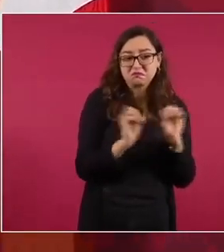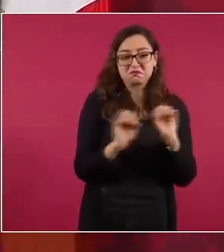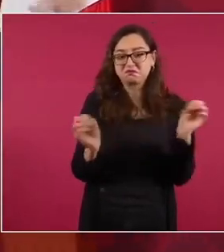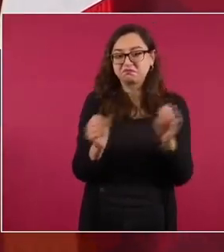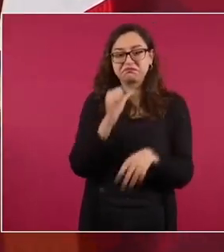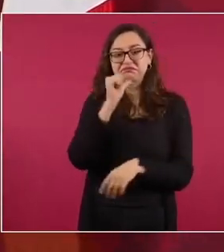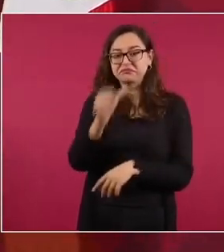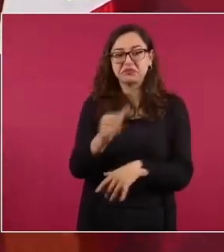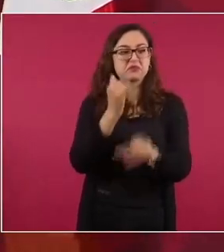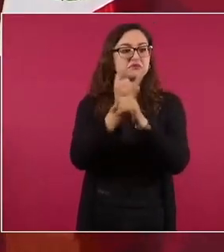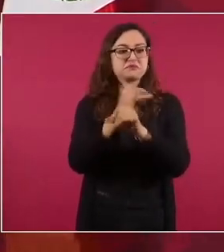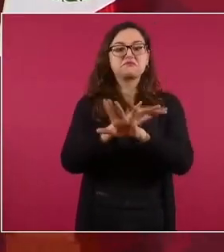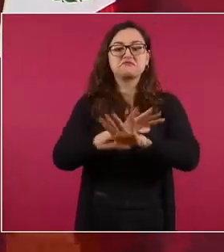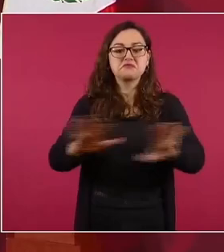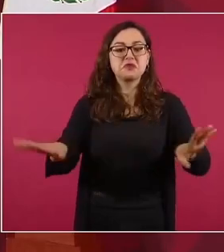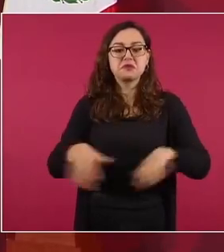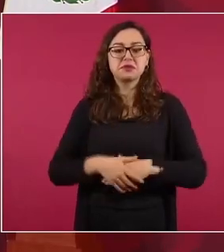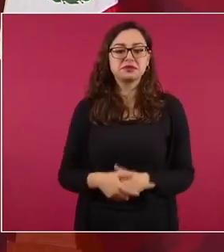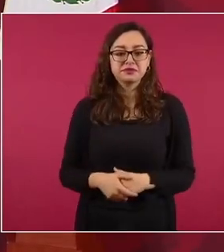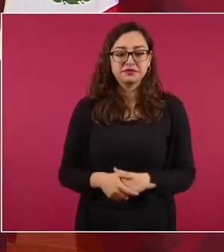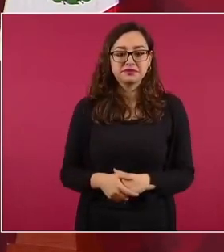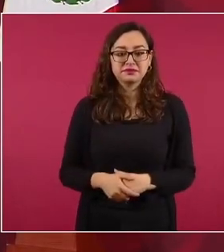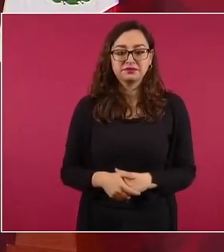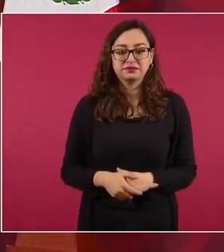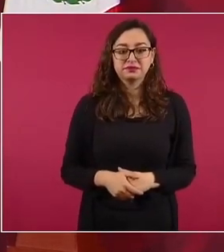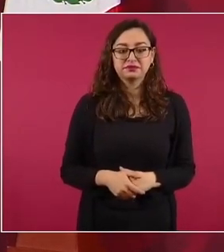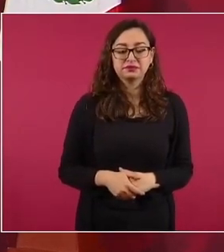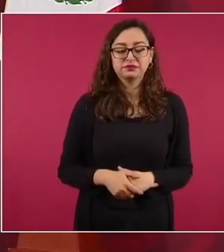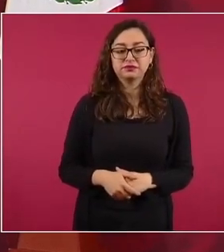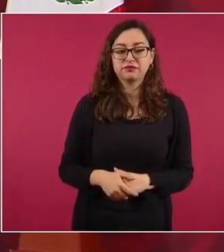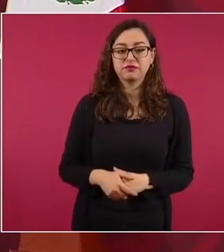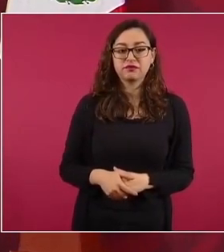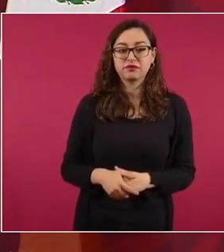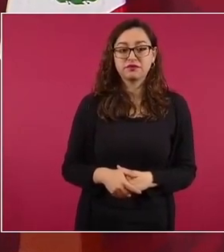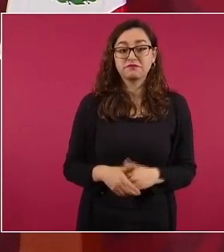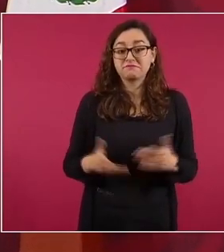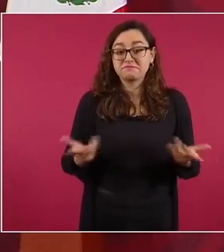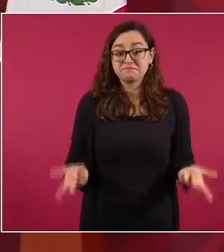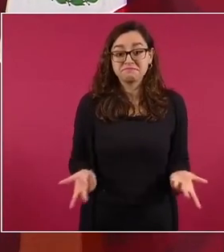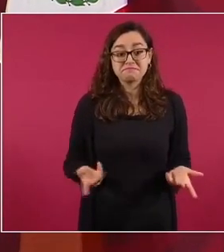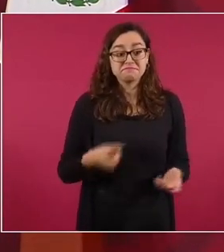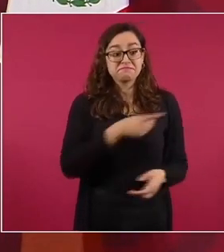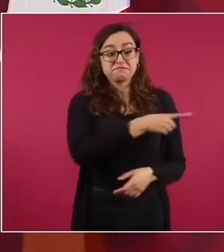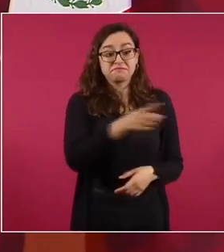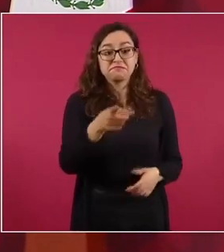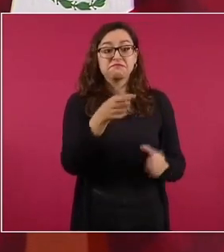tenemos a casi todos los medios de información en contra,